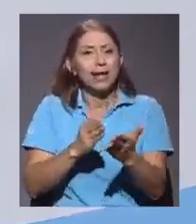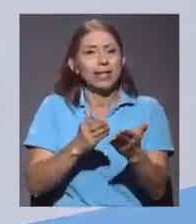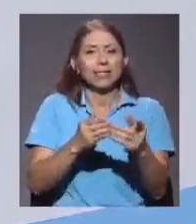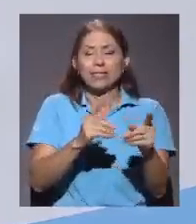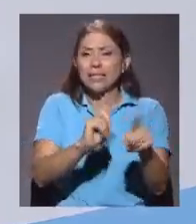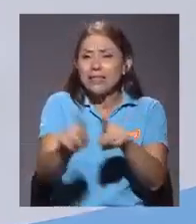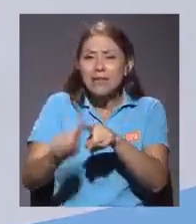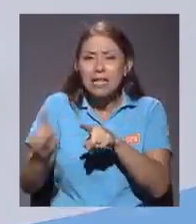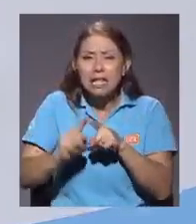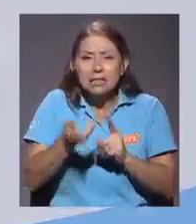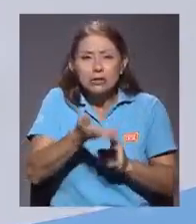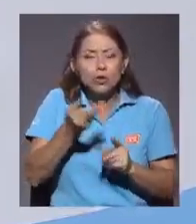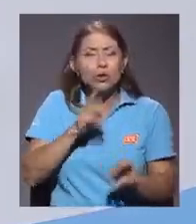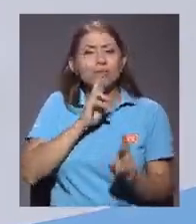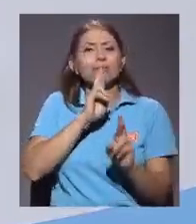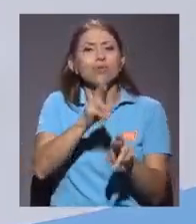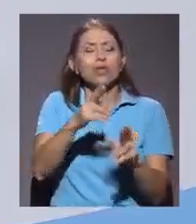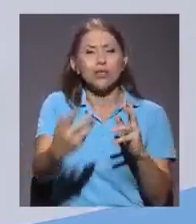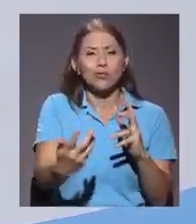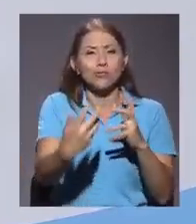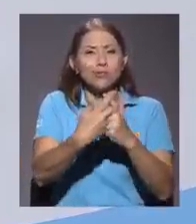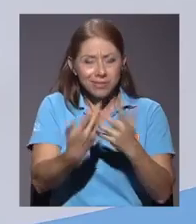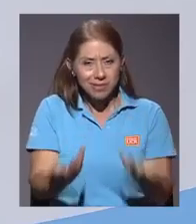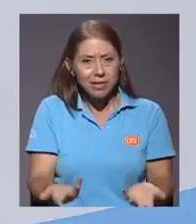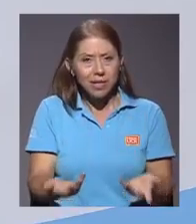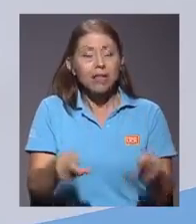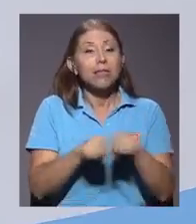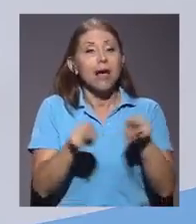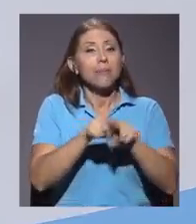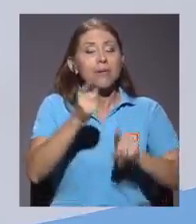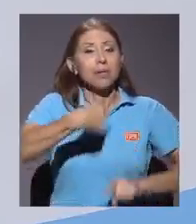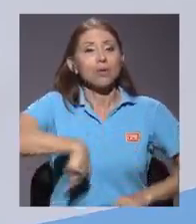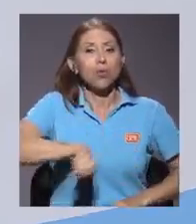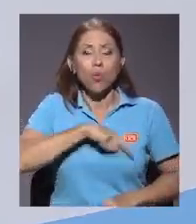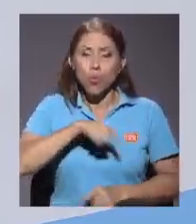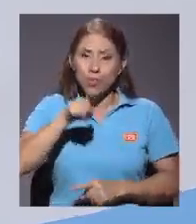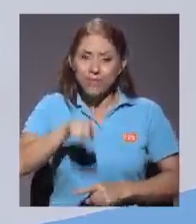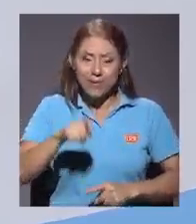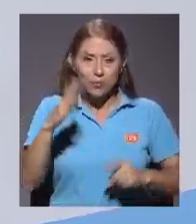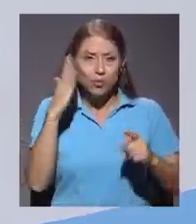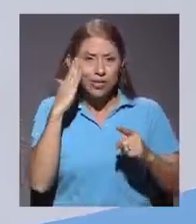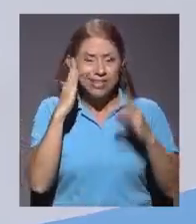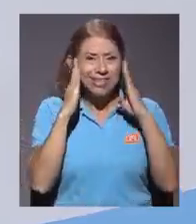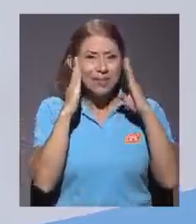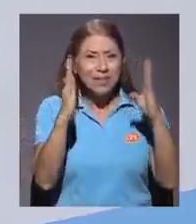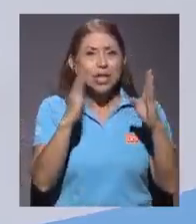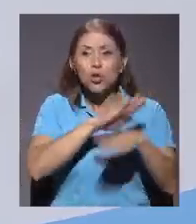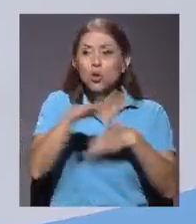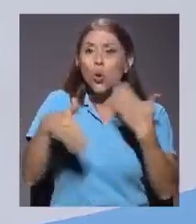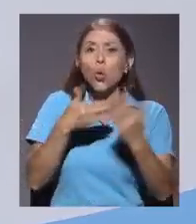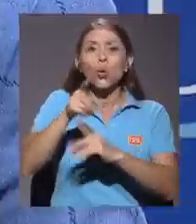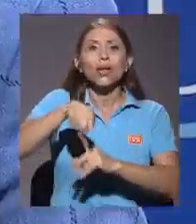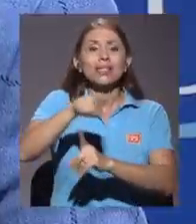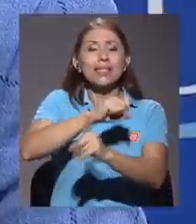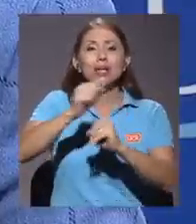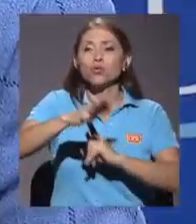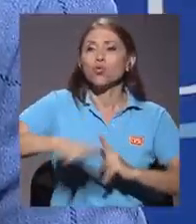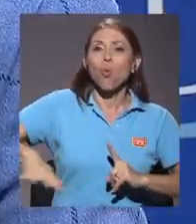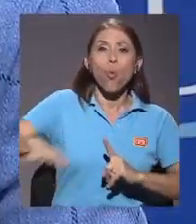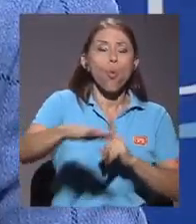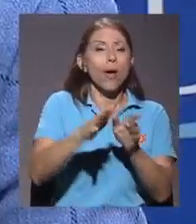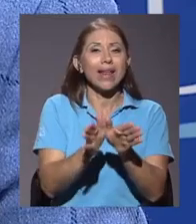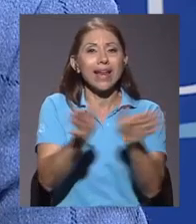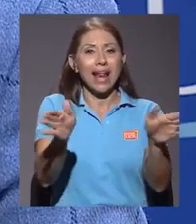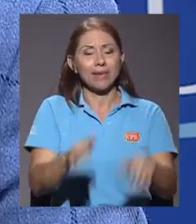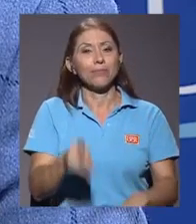de todas las carreras de la universidad, también tenemos que estar pendientes de lo que el tejido social necesita en su generalidad. Un